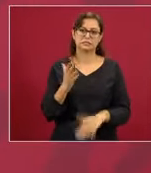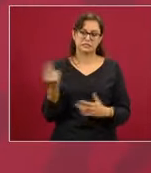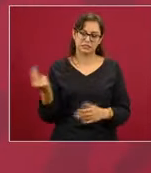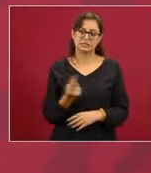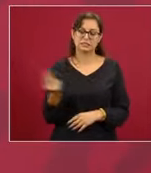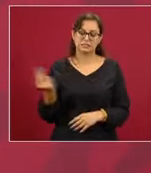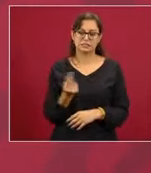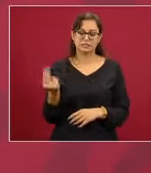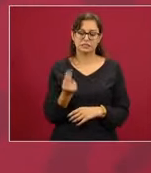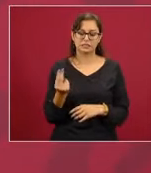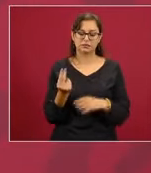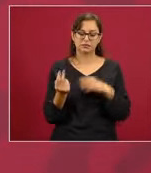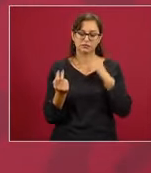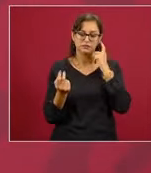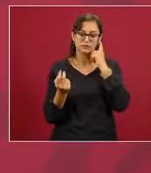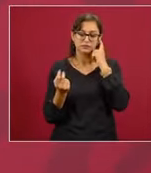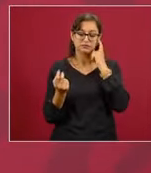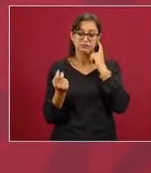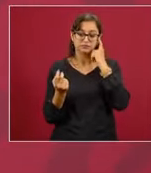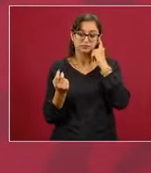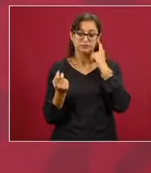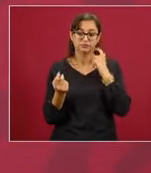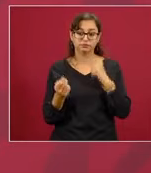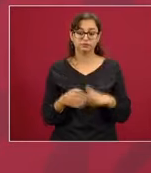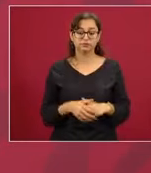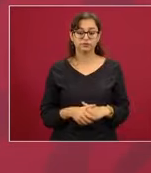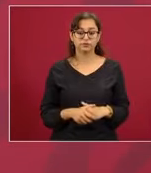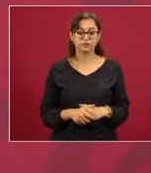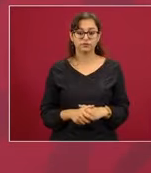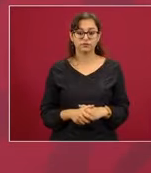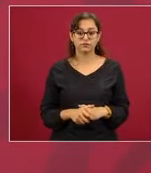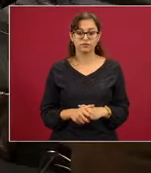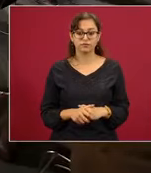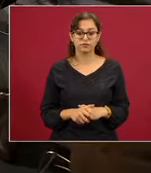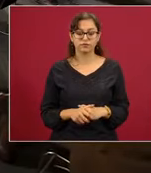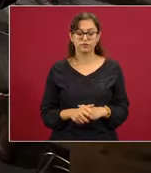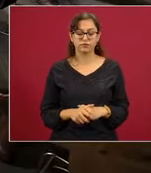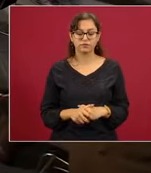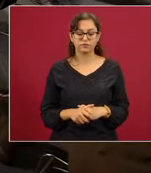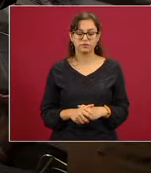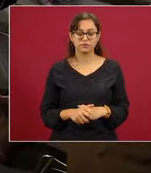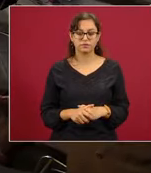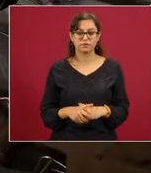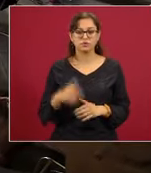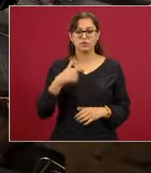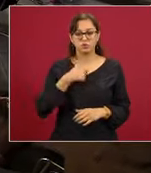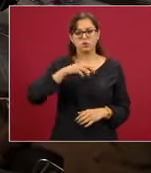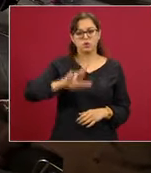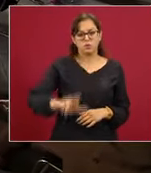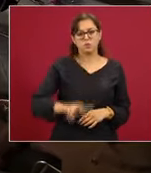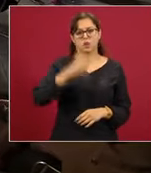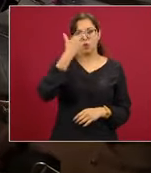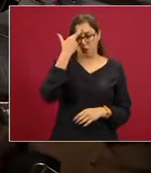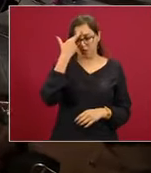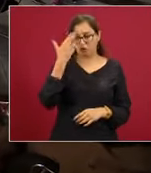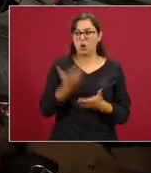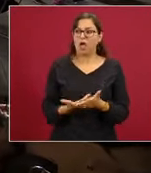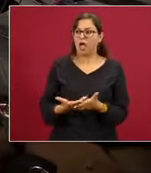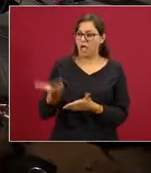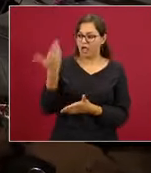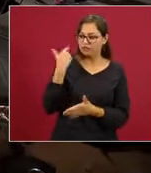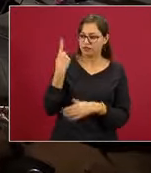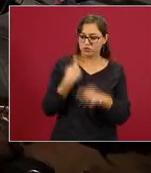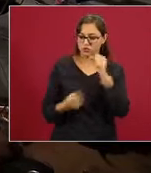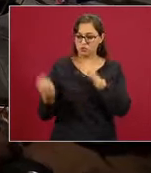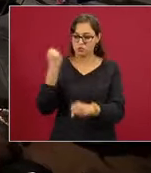Yo recuerdo que fuimos a la gira de los hospitales